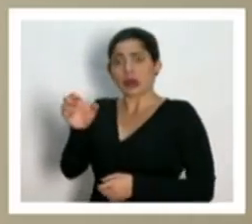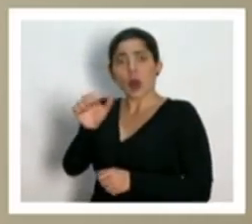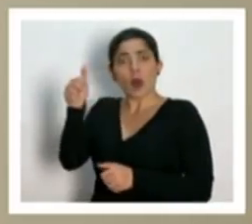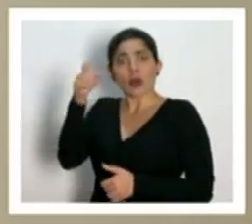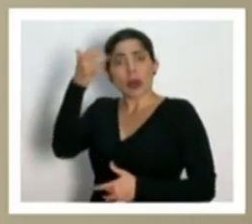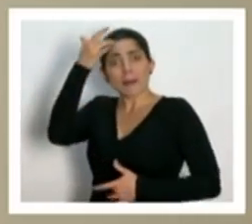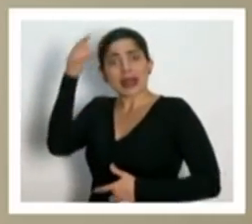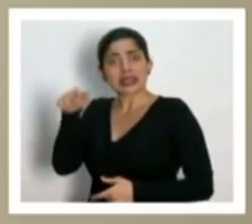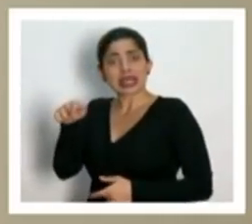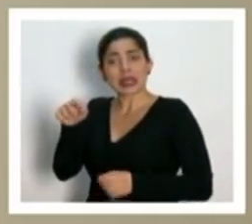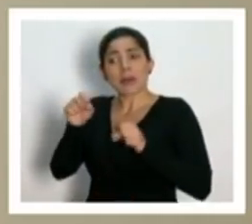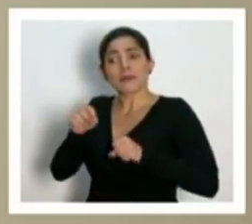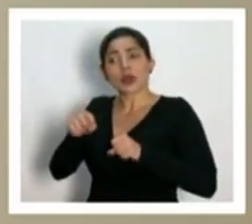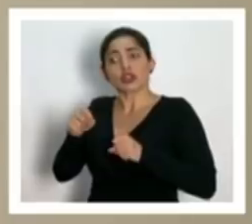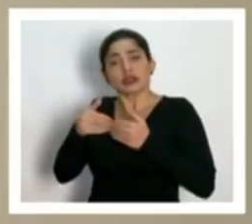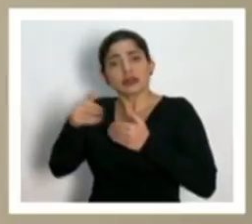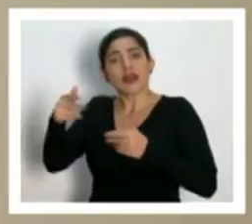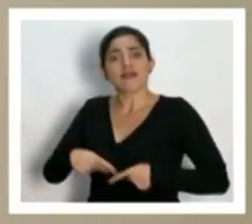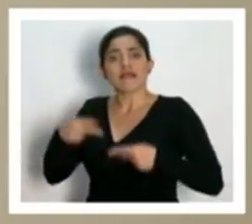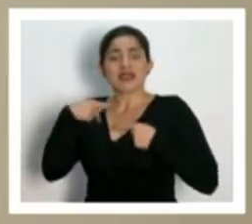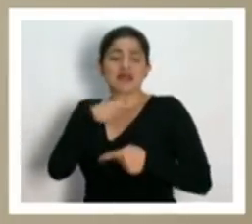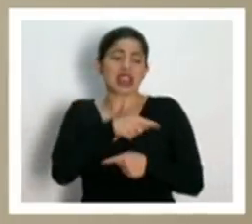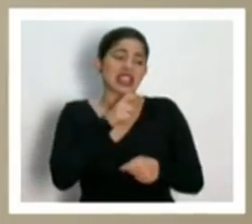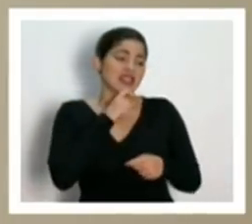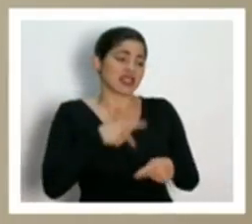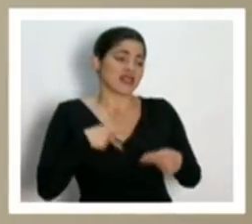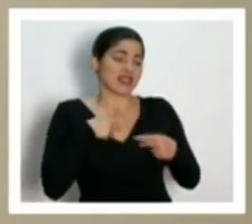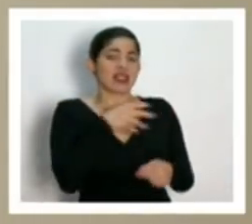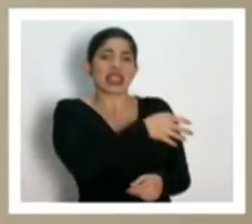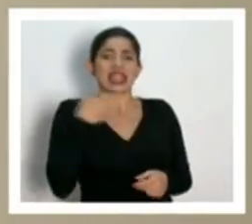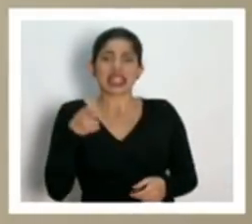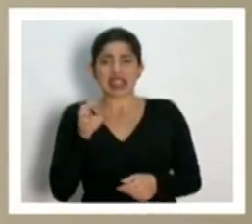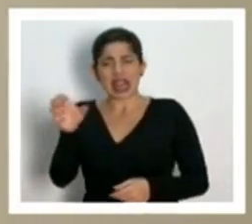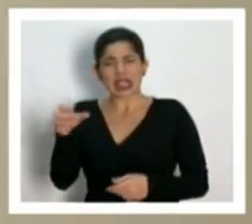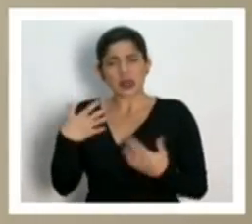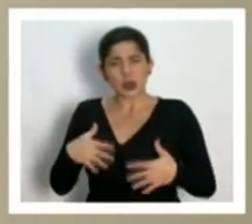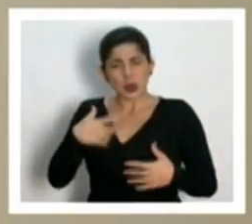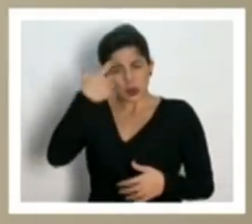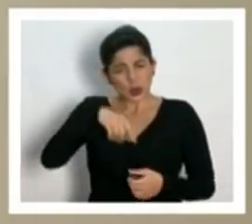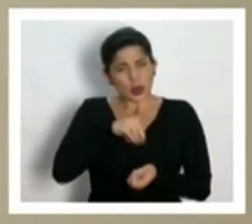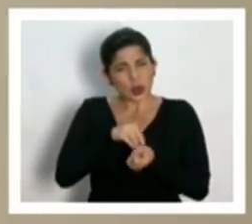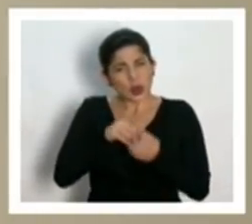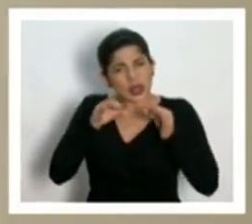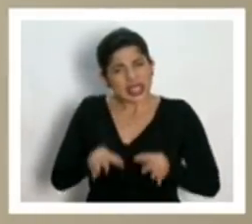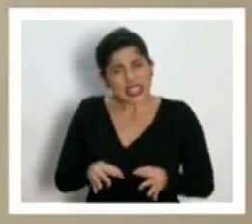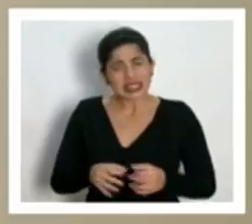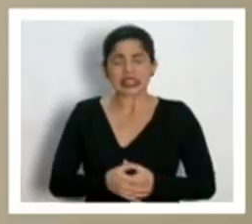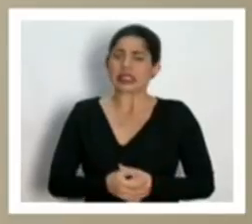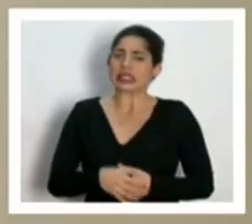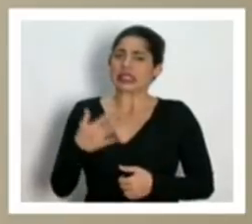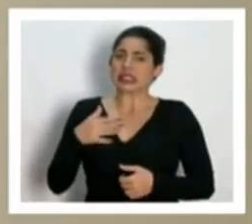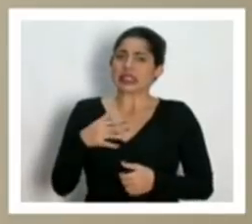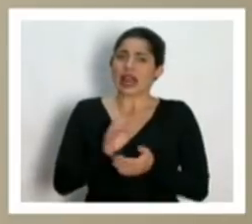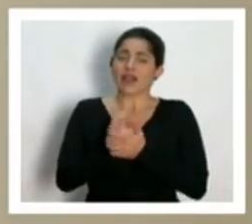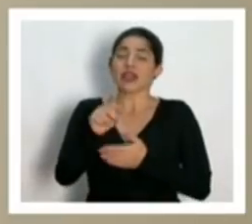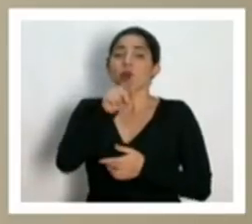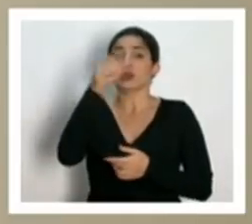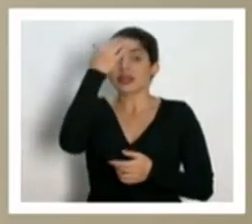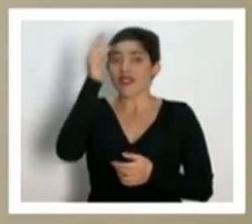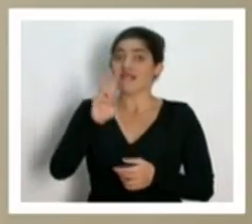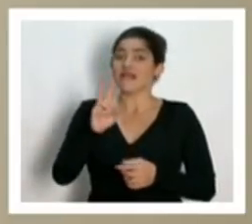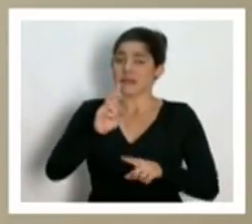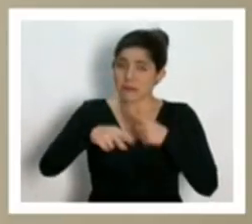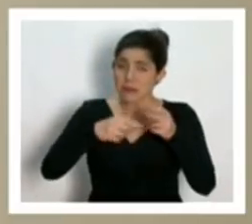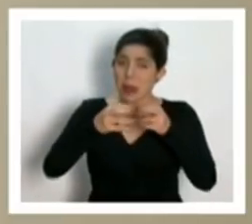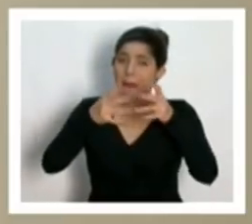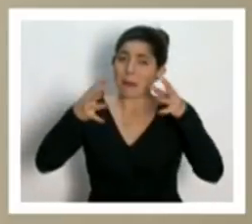que tal vez tenga un poco más de posibilidades de sobrevivir yo quiero que entiendan el virus va a avanzar va a haber más gente infectada hay